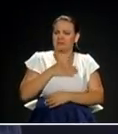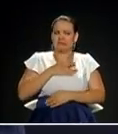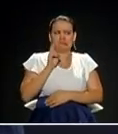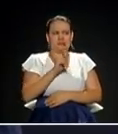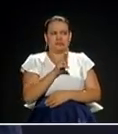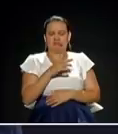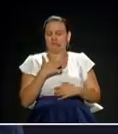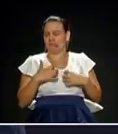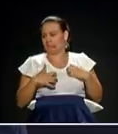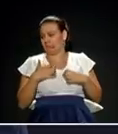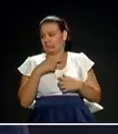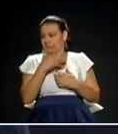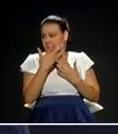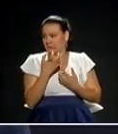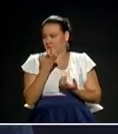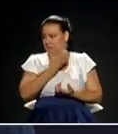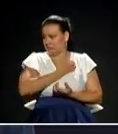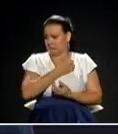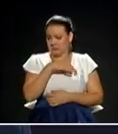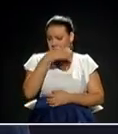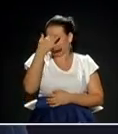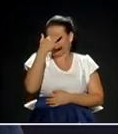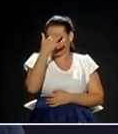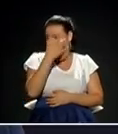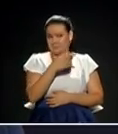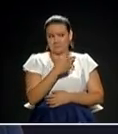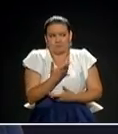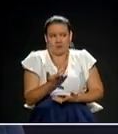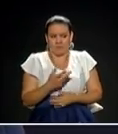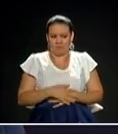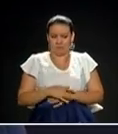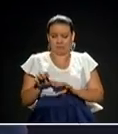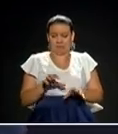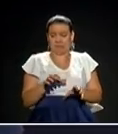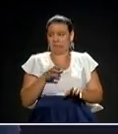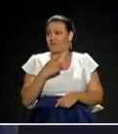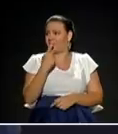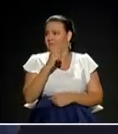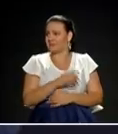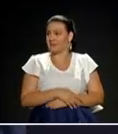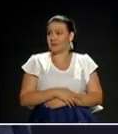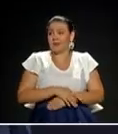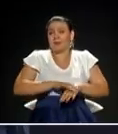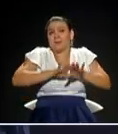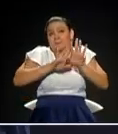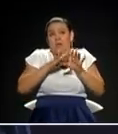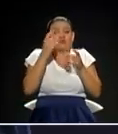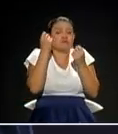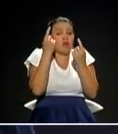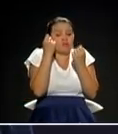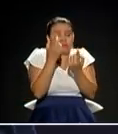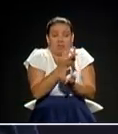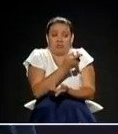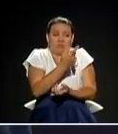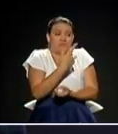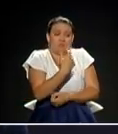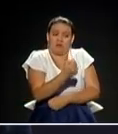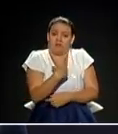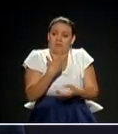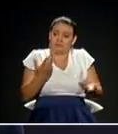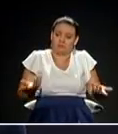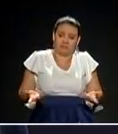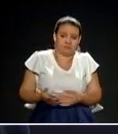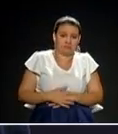quiera ser alcalde de Medellín. Tu posición y cómo hacer las cosas. No te entendí, te respeto. Y si me estás diciendo